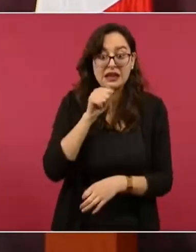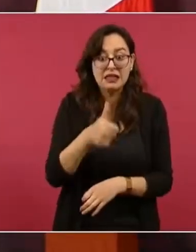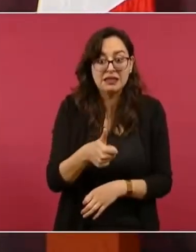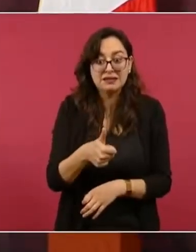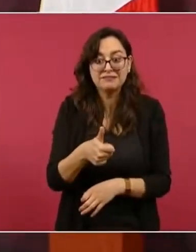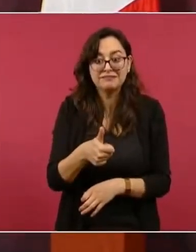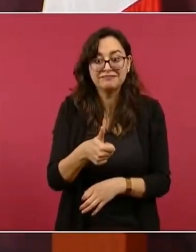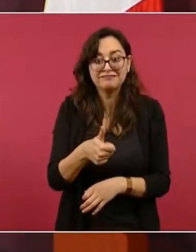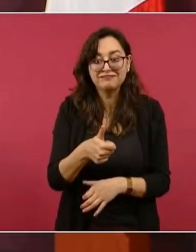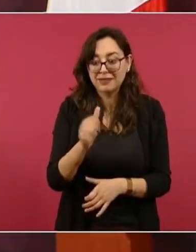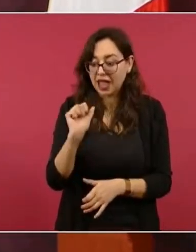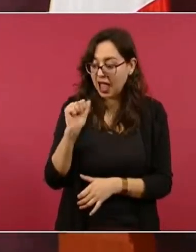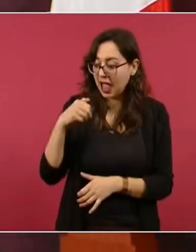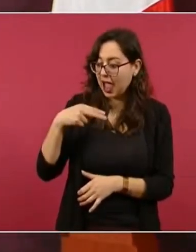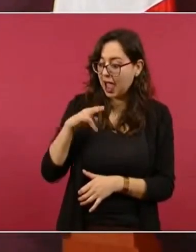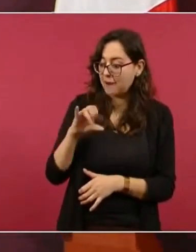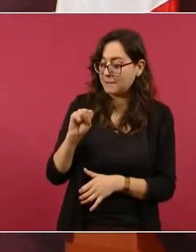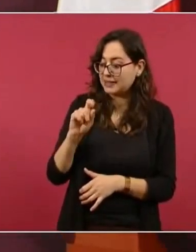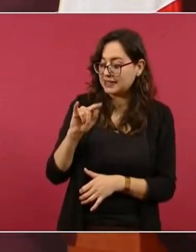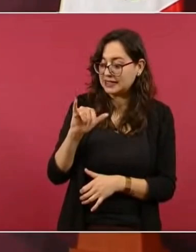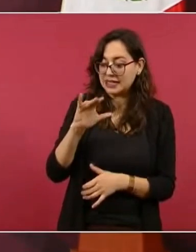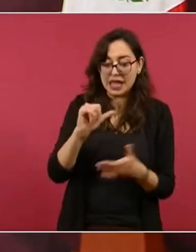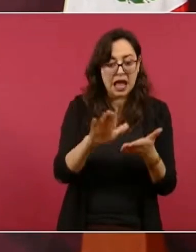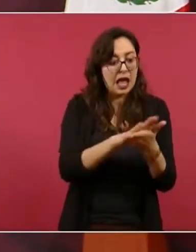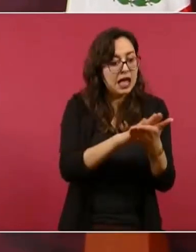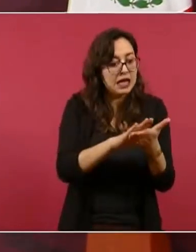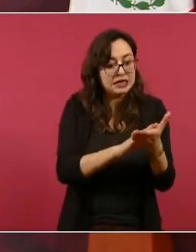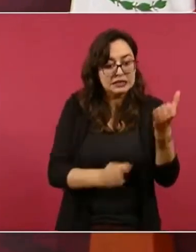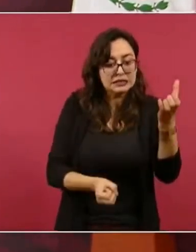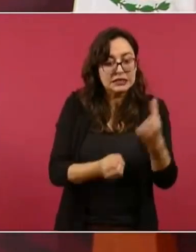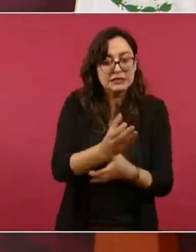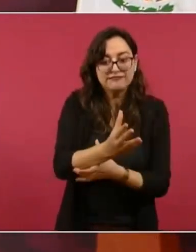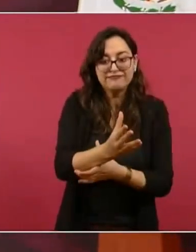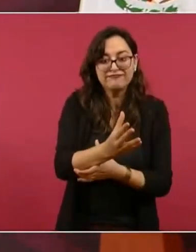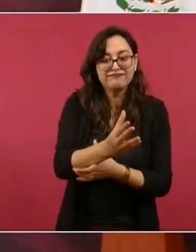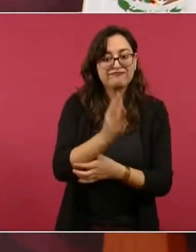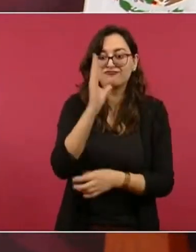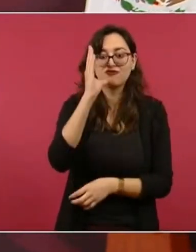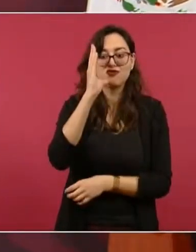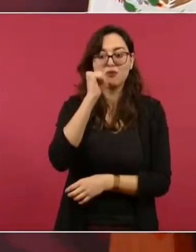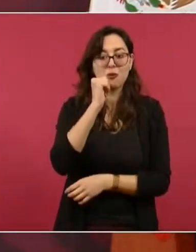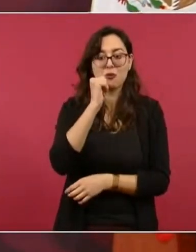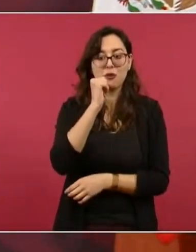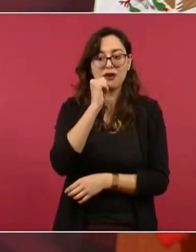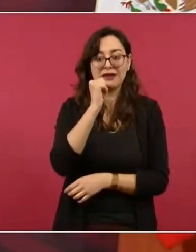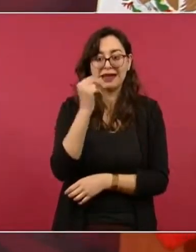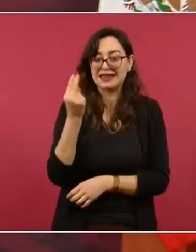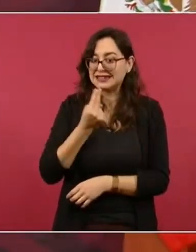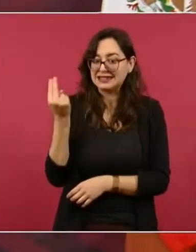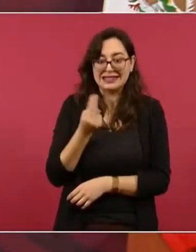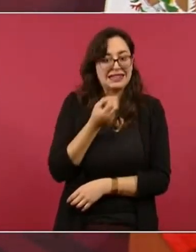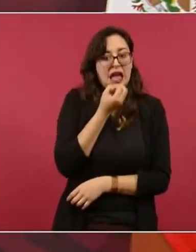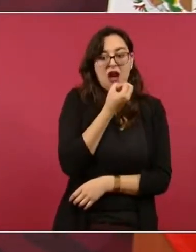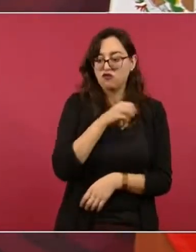Y hay casos que llevan años sin sentencia.